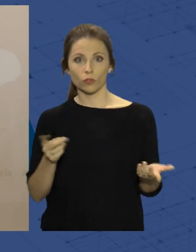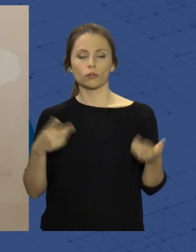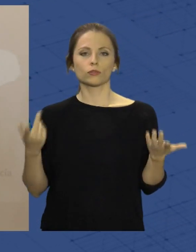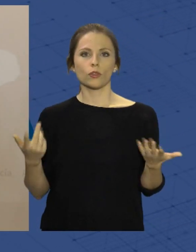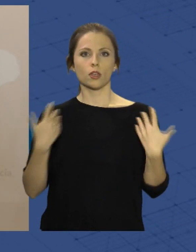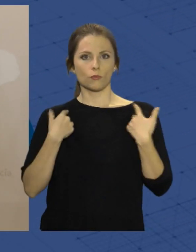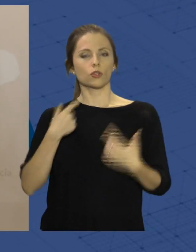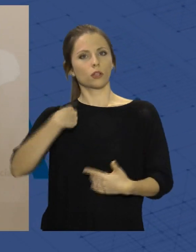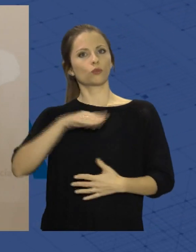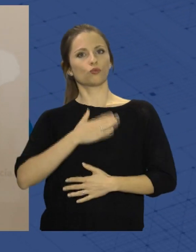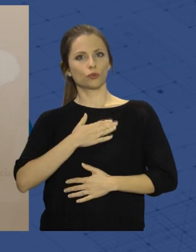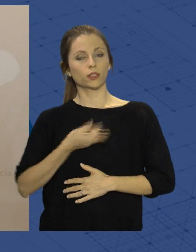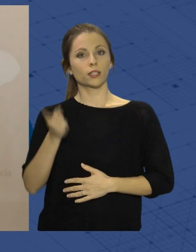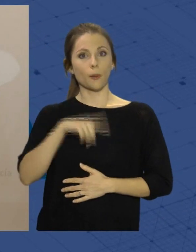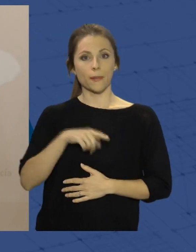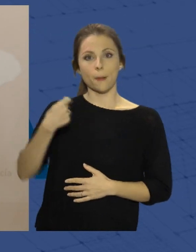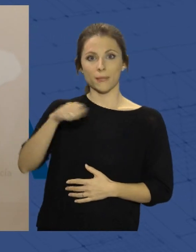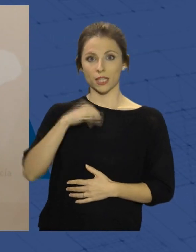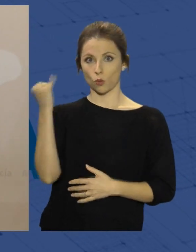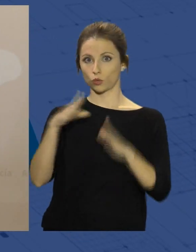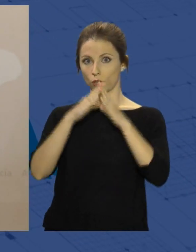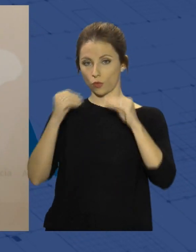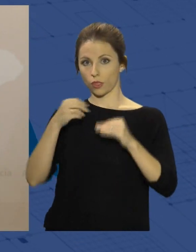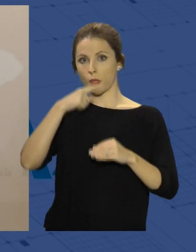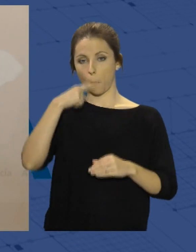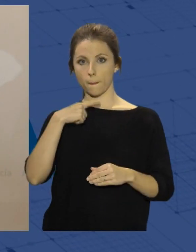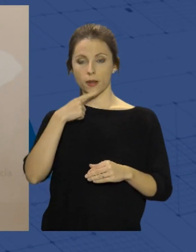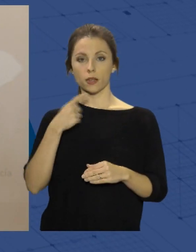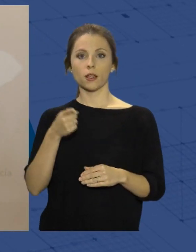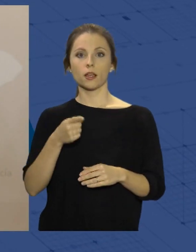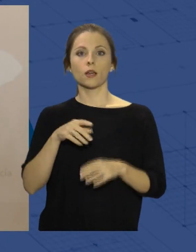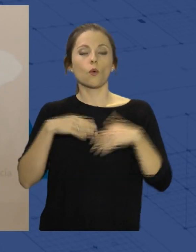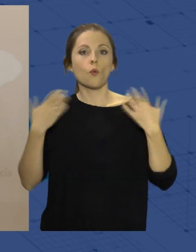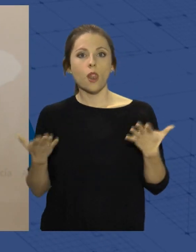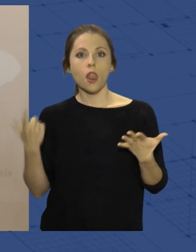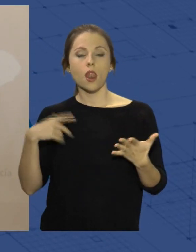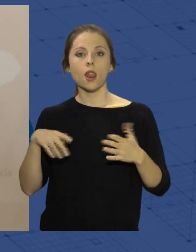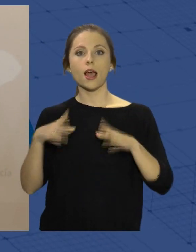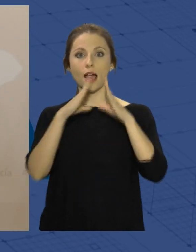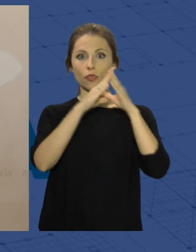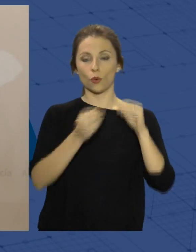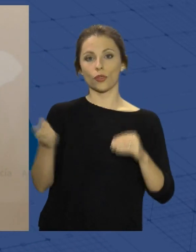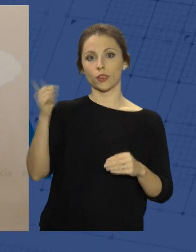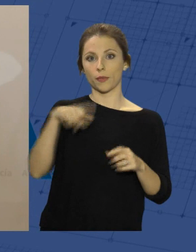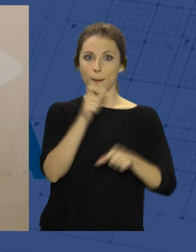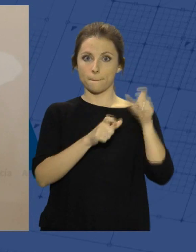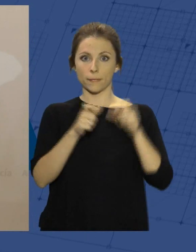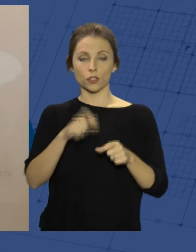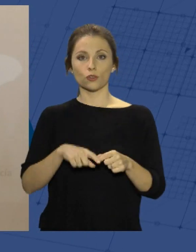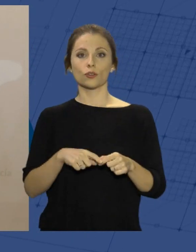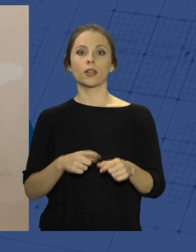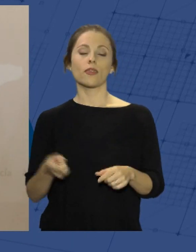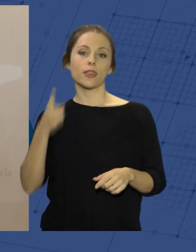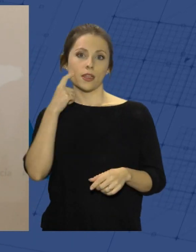responsabilidad y la del presidente de la Junta es hacerle las cuestiones más fáciles a los andaluces y, como no, también a los